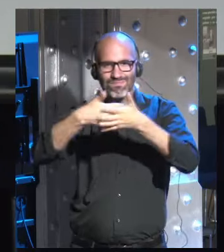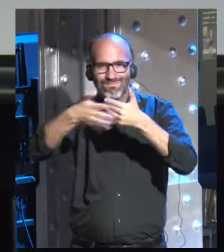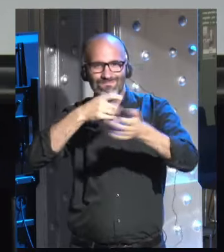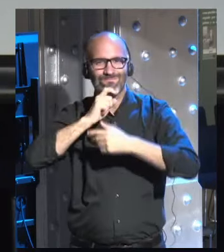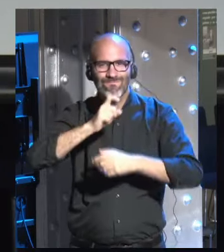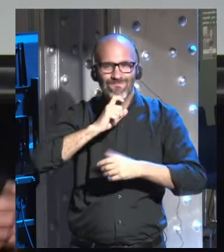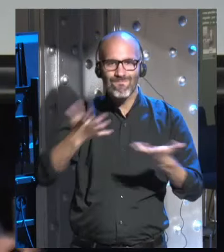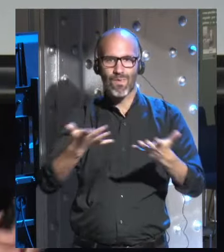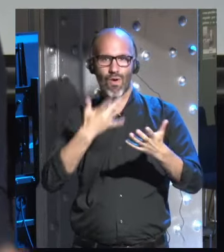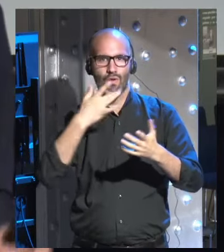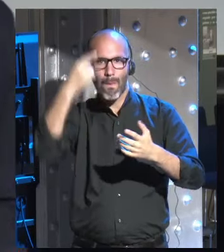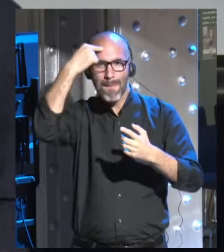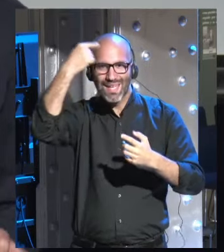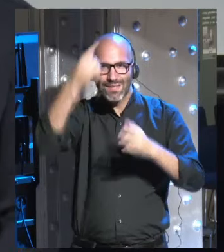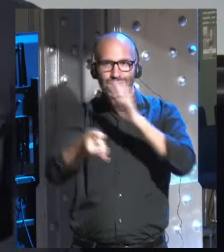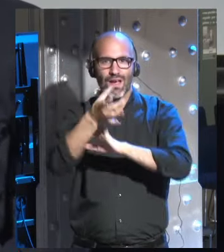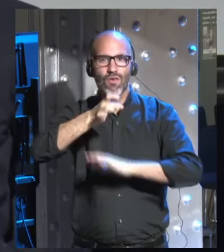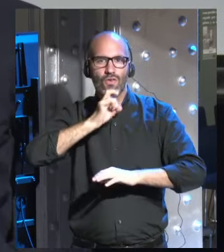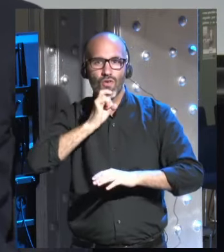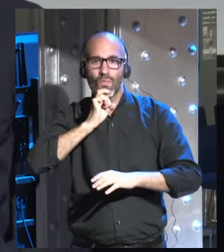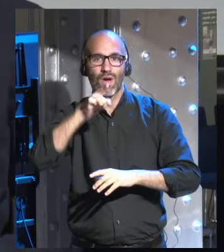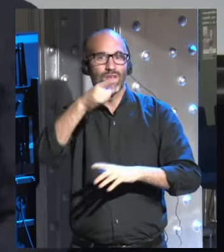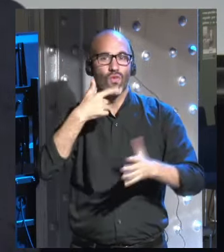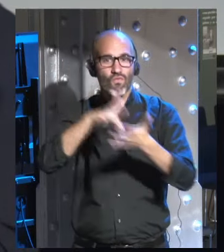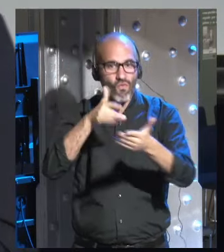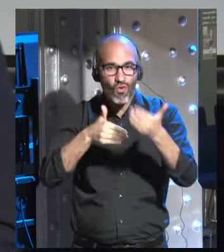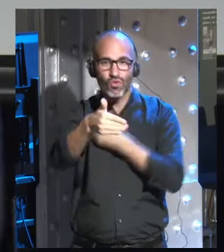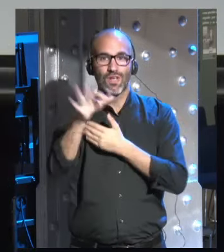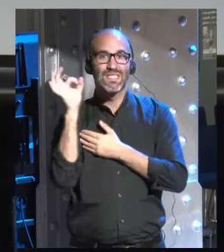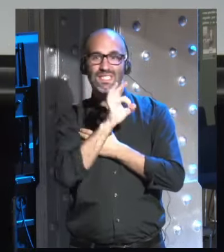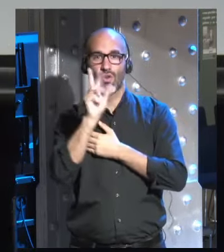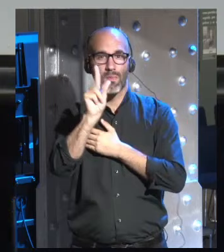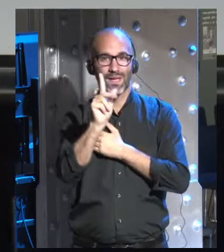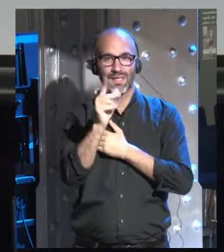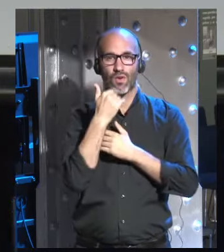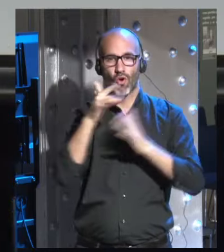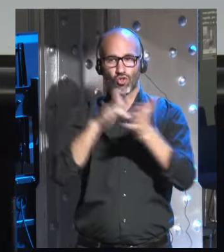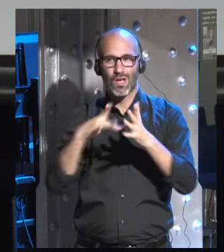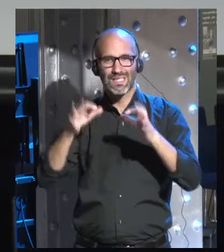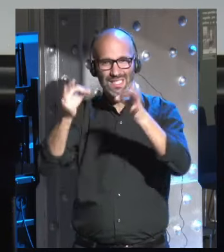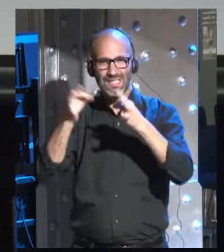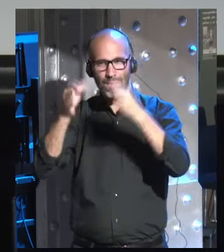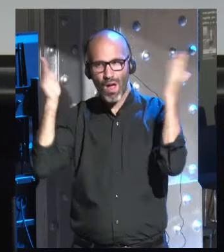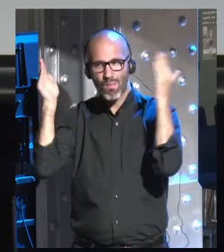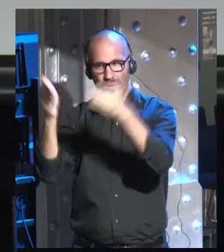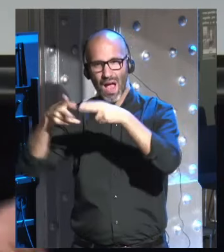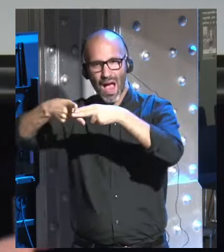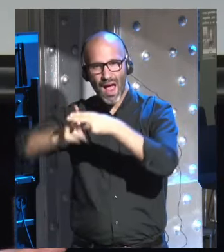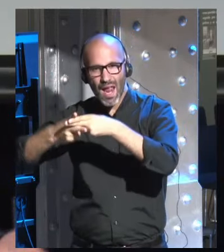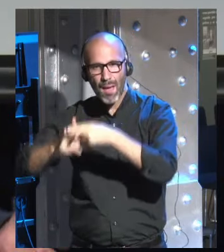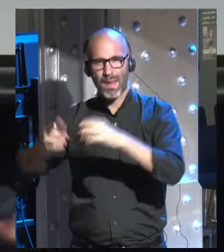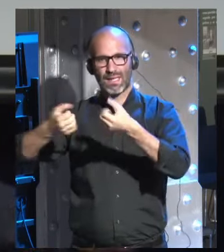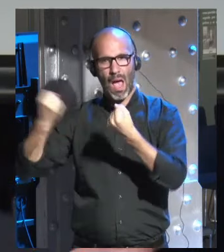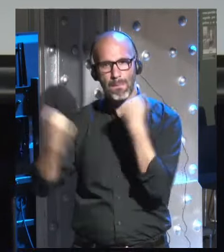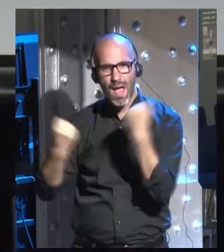el producto principal de la economía del siglo XXI dejará de ser las herramientas,